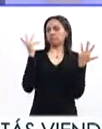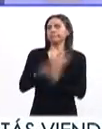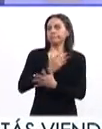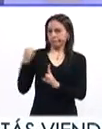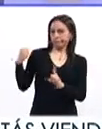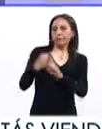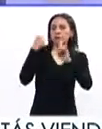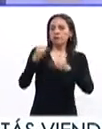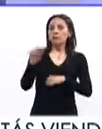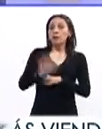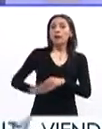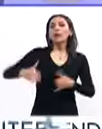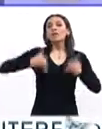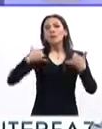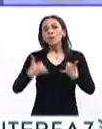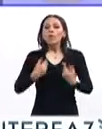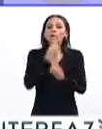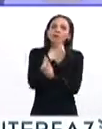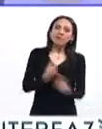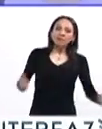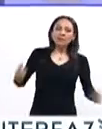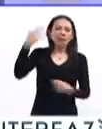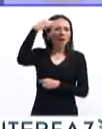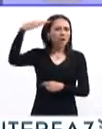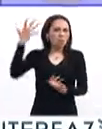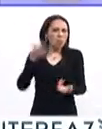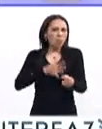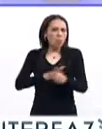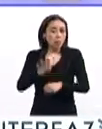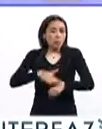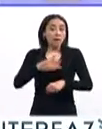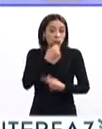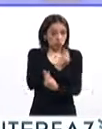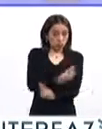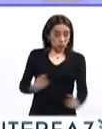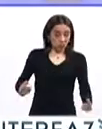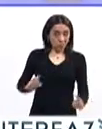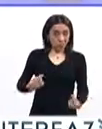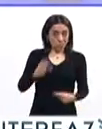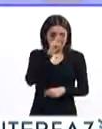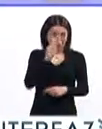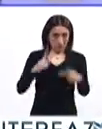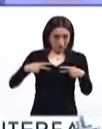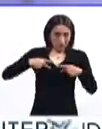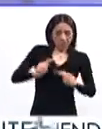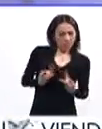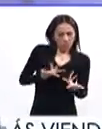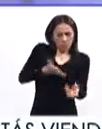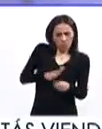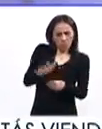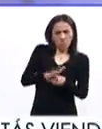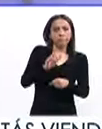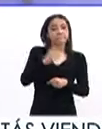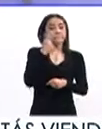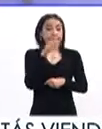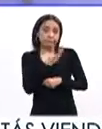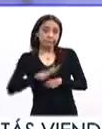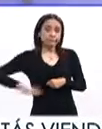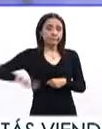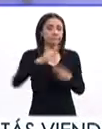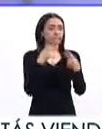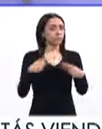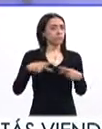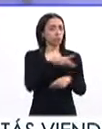jóvenes, entre niños y adultos. Los niños se vuelven más vulnerables al respecto. Ok, para toda la población en